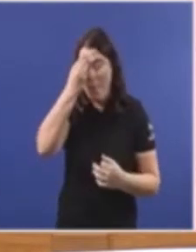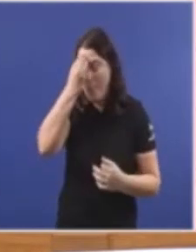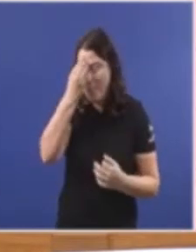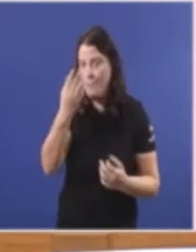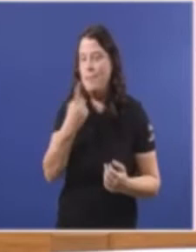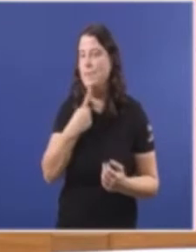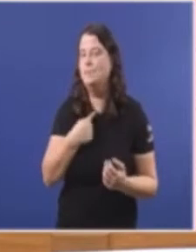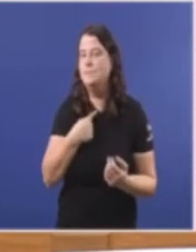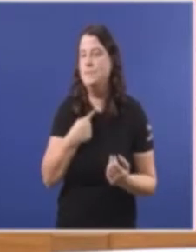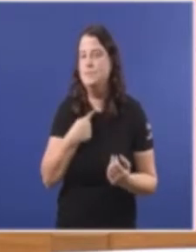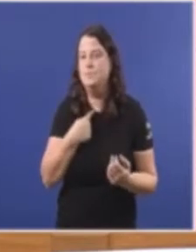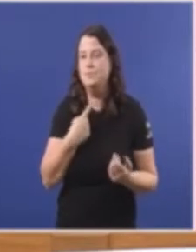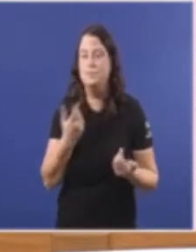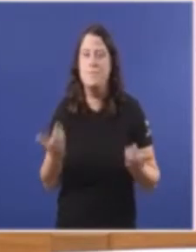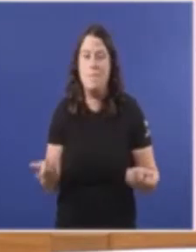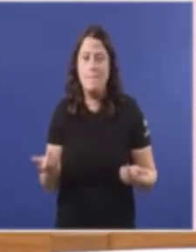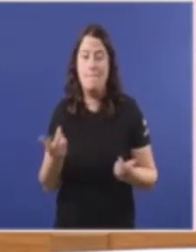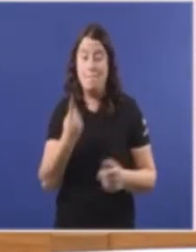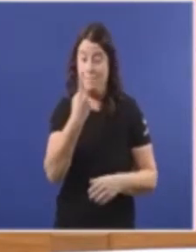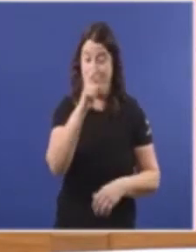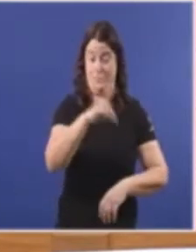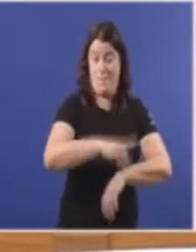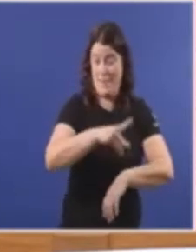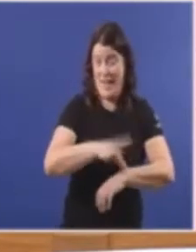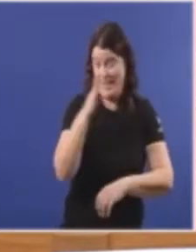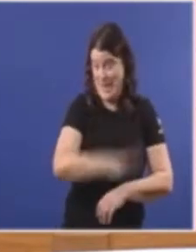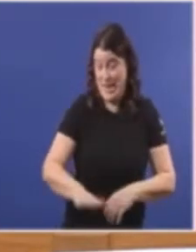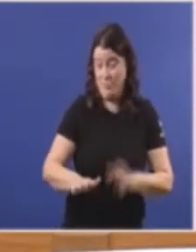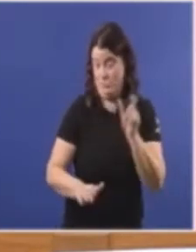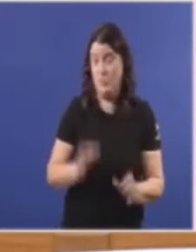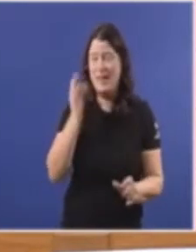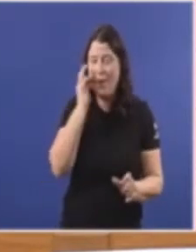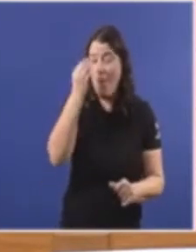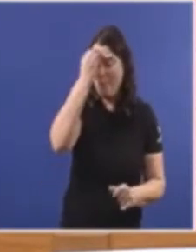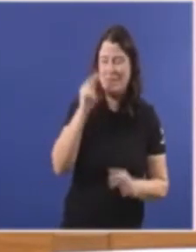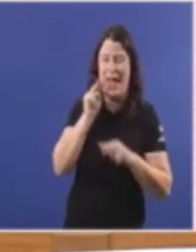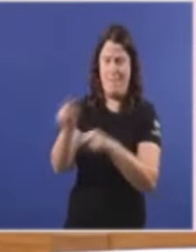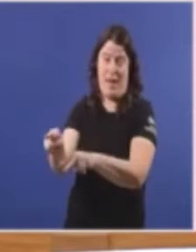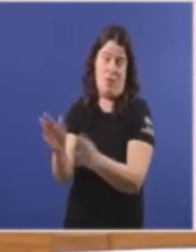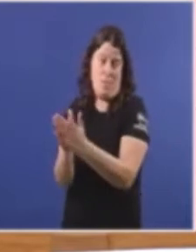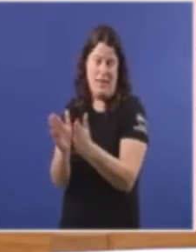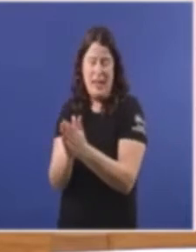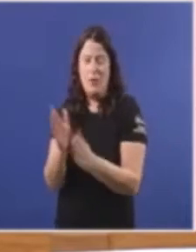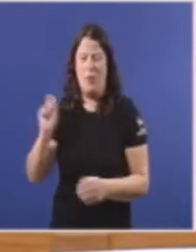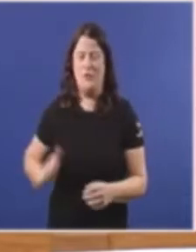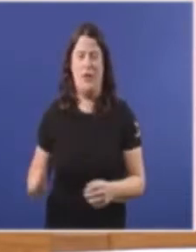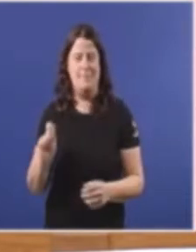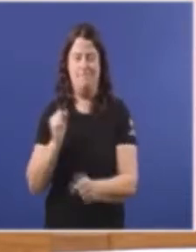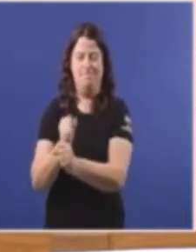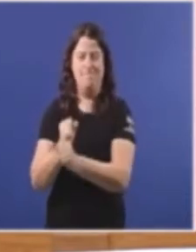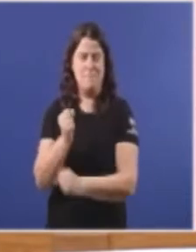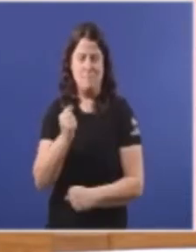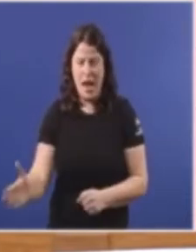que Si unha pediatra Considera Un trato Desconsiderado De un profesional Hai que